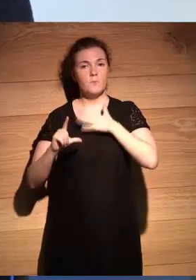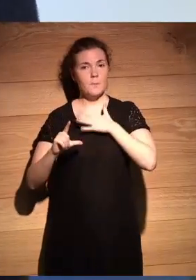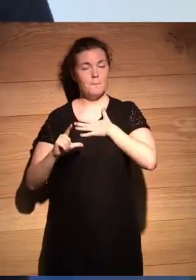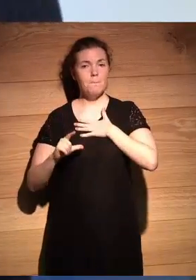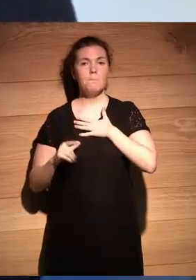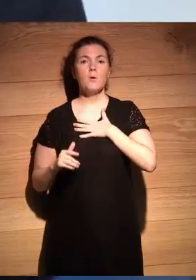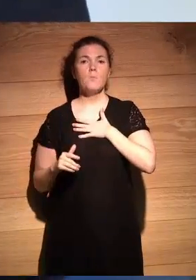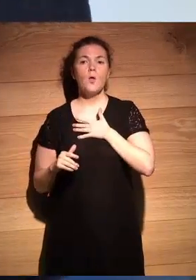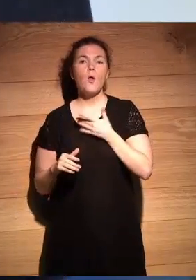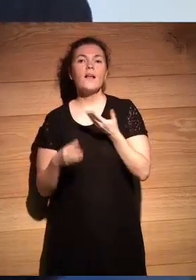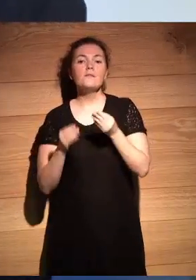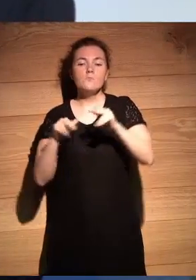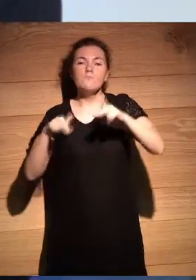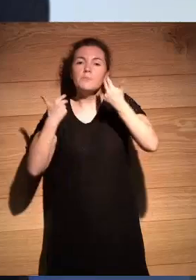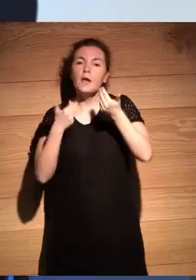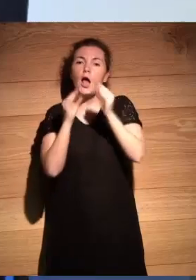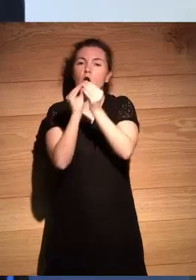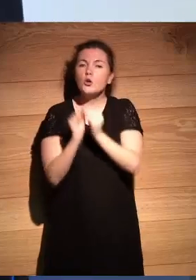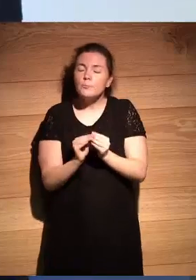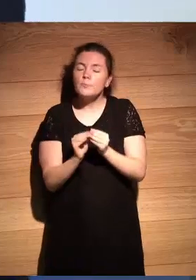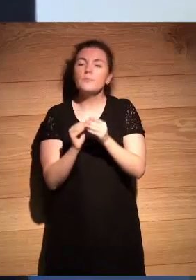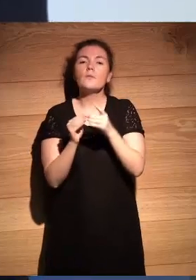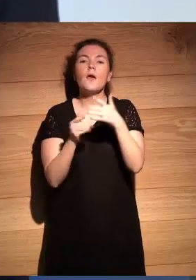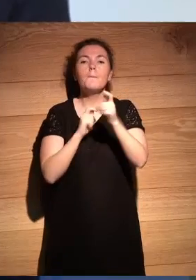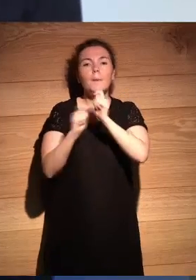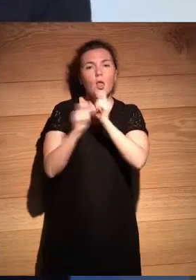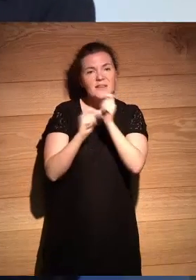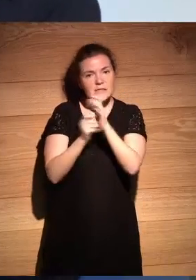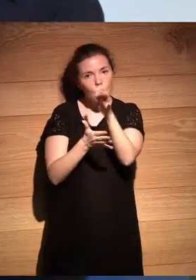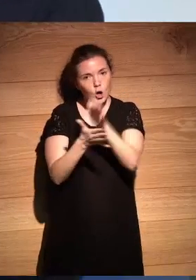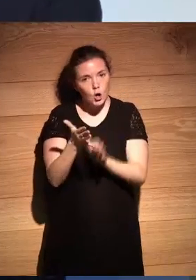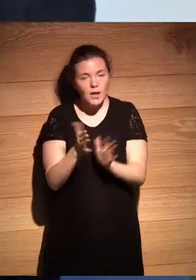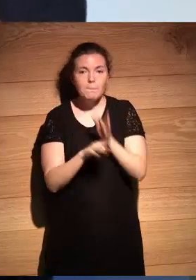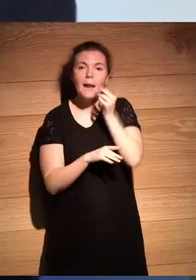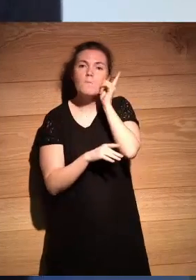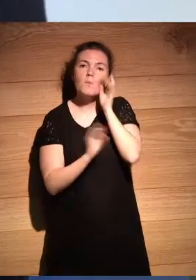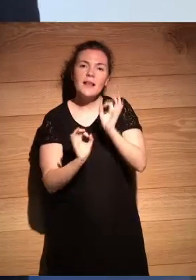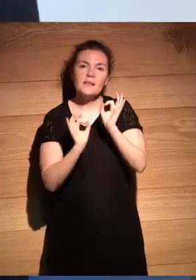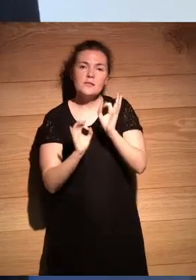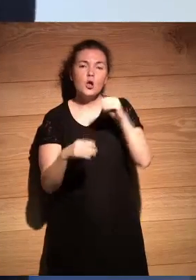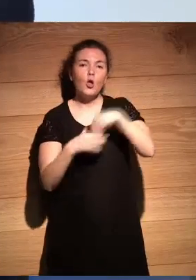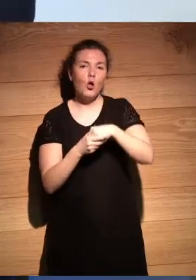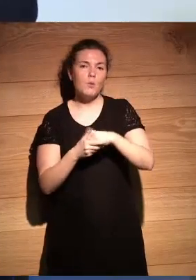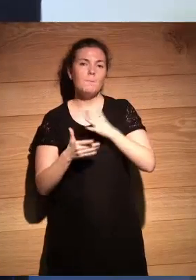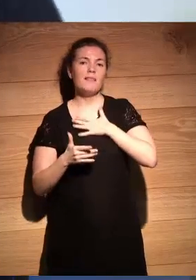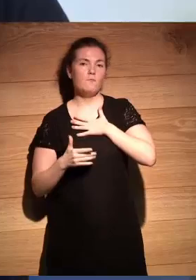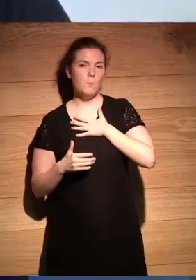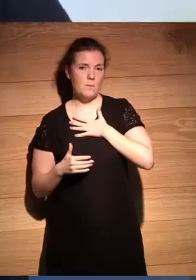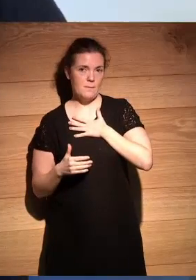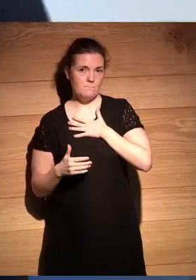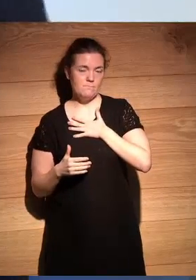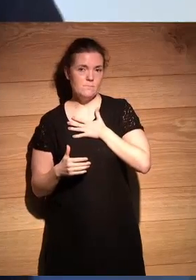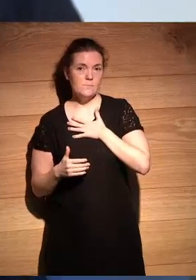permita hacer crónica periodística de alto nivel a ese nivel de interactividad para celulares con una plataforma propia dame